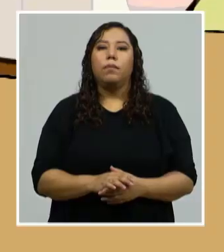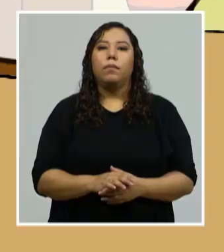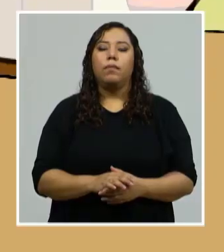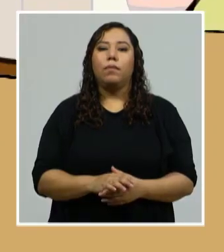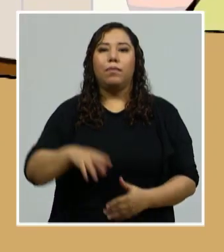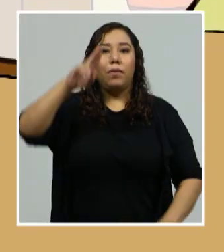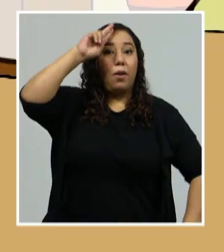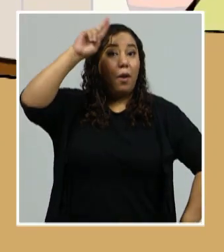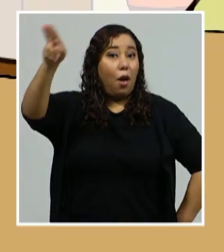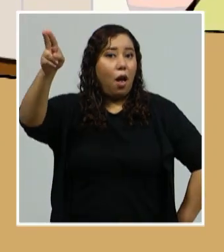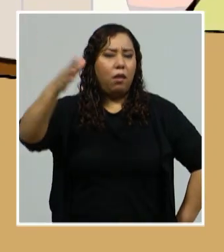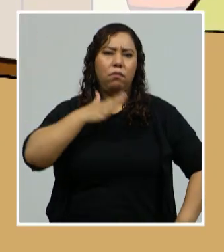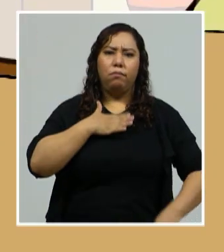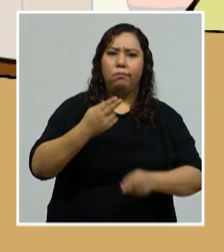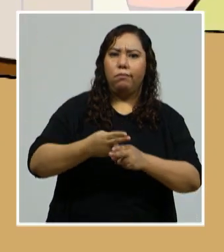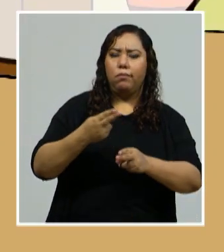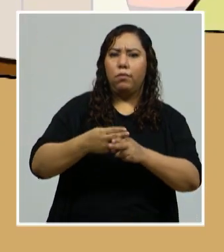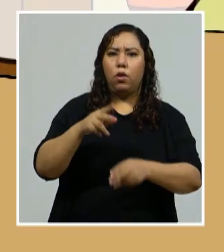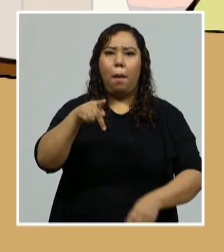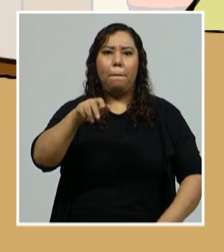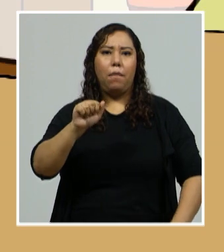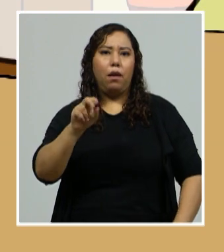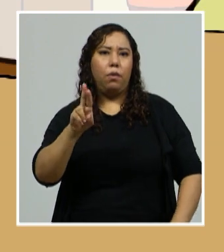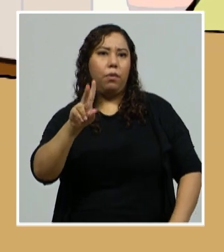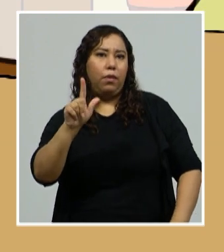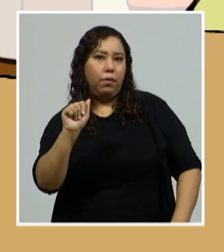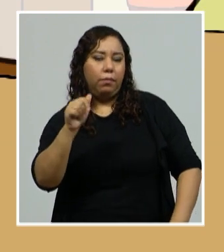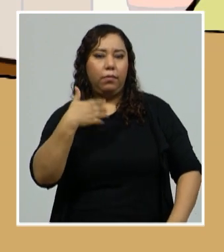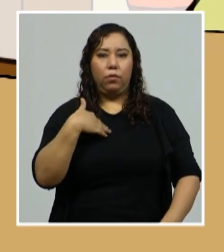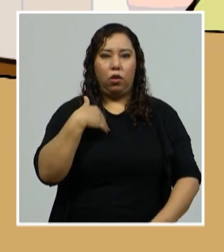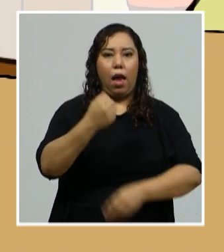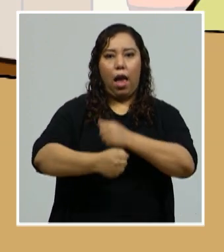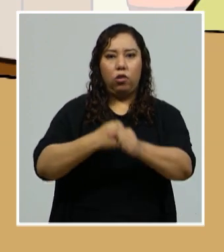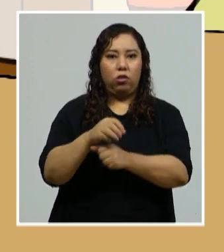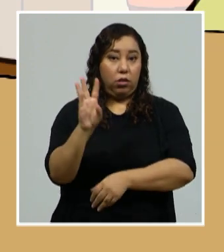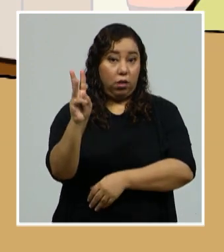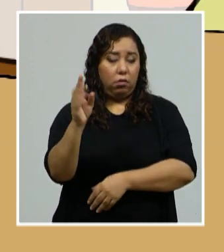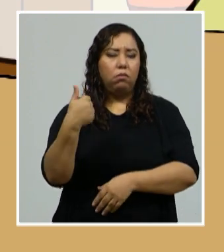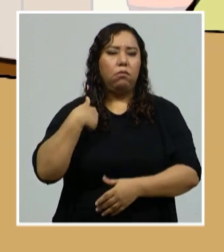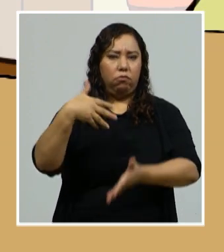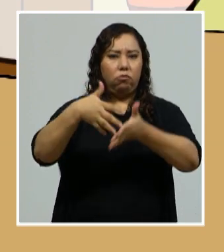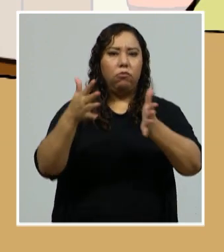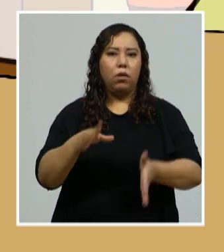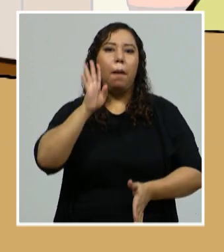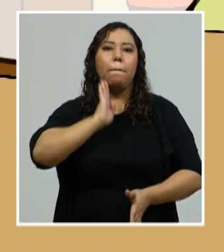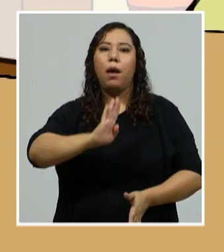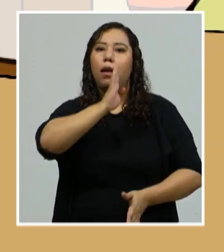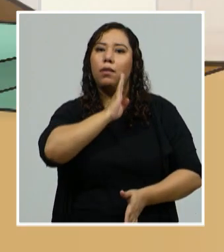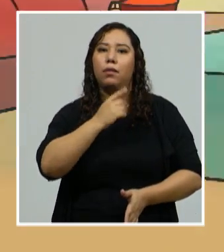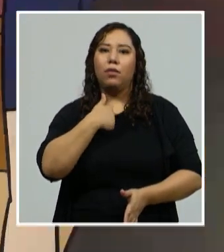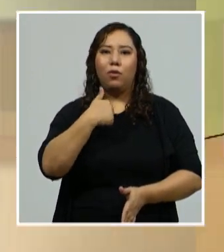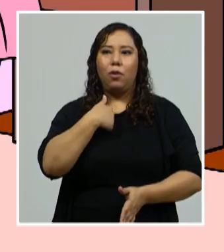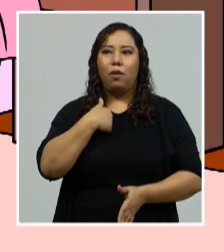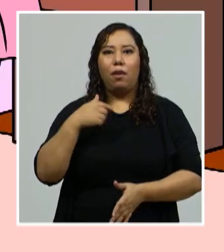Hola, me llamo Paola. Tengo 16 años. Estoy en bachillerato y vivo con mi abuela Eva.